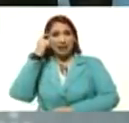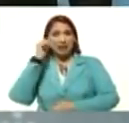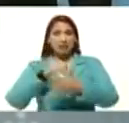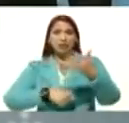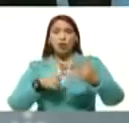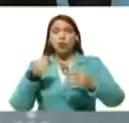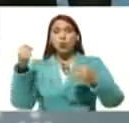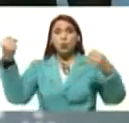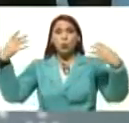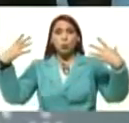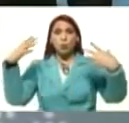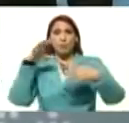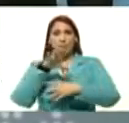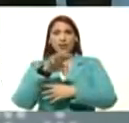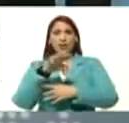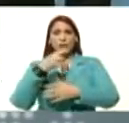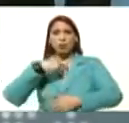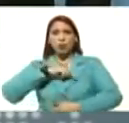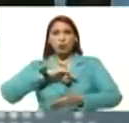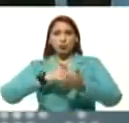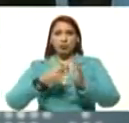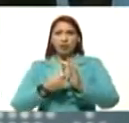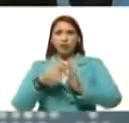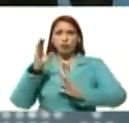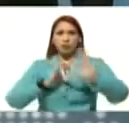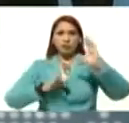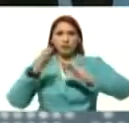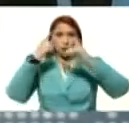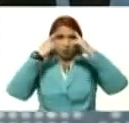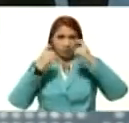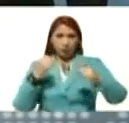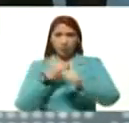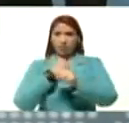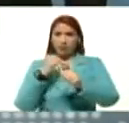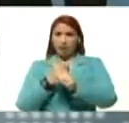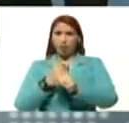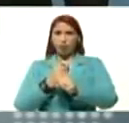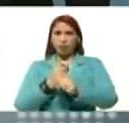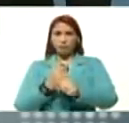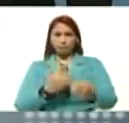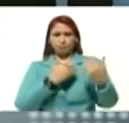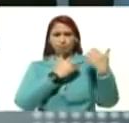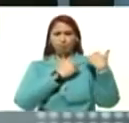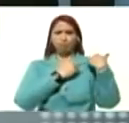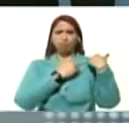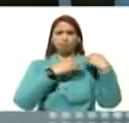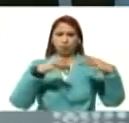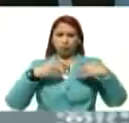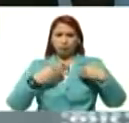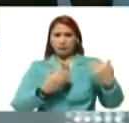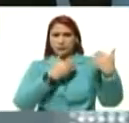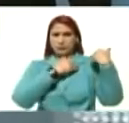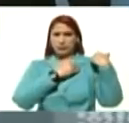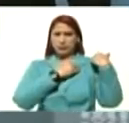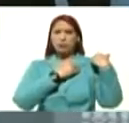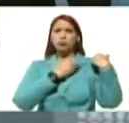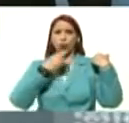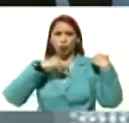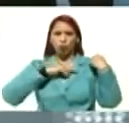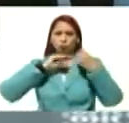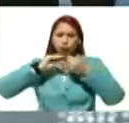técnicos, científicos, profesionales, trabajadores, se pusieron, en la tarea, y logramos ir levantando,